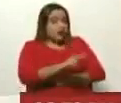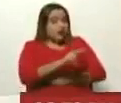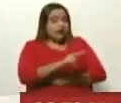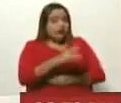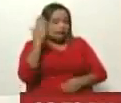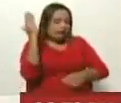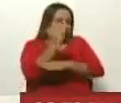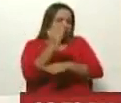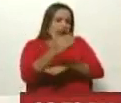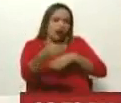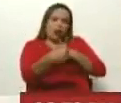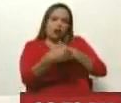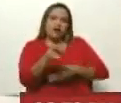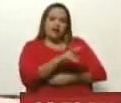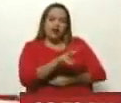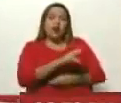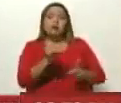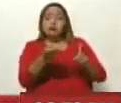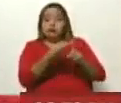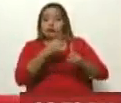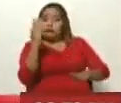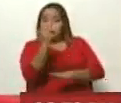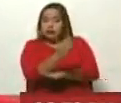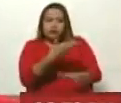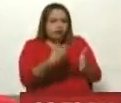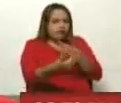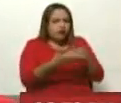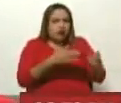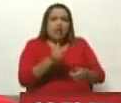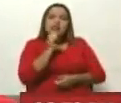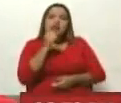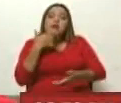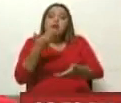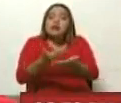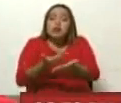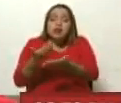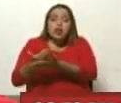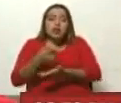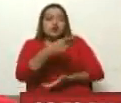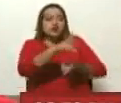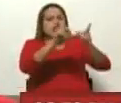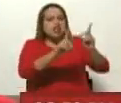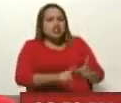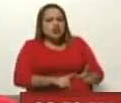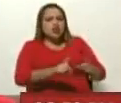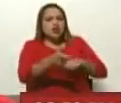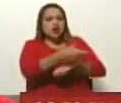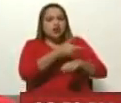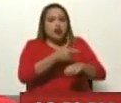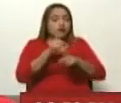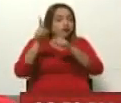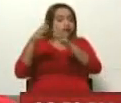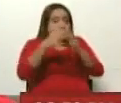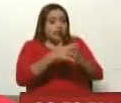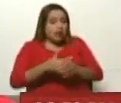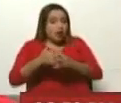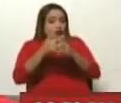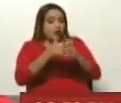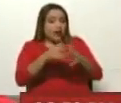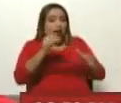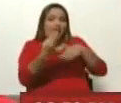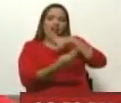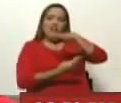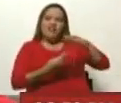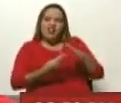Porque las medidas coercitivas, en primer lugar, independientemente de quién los solicite, son una decisión de Estado de Estados Unidos que está basada